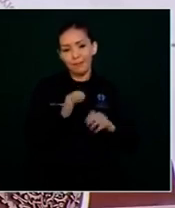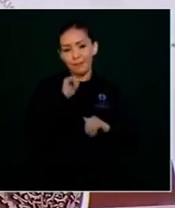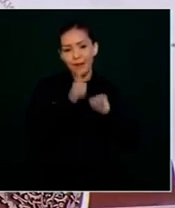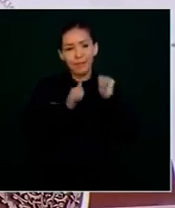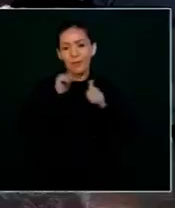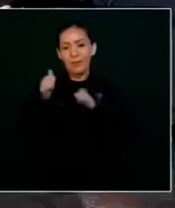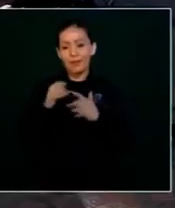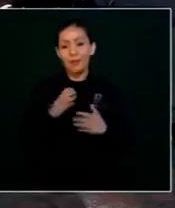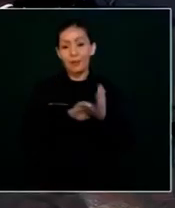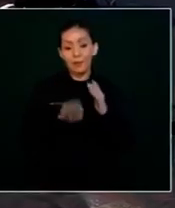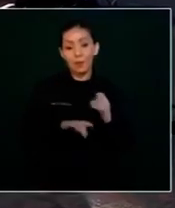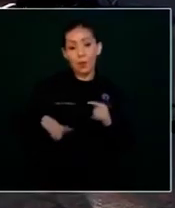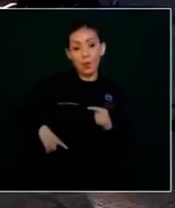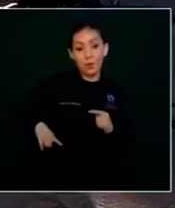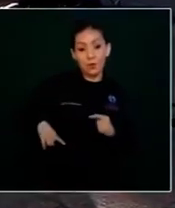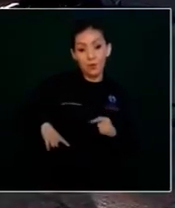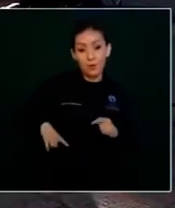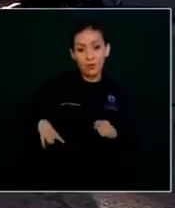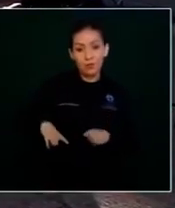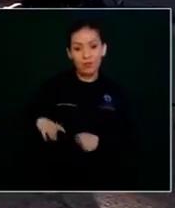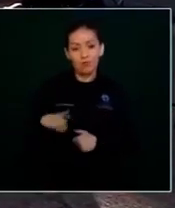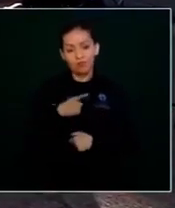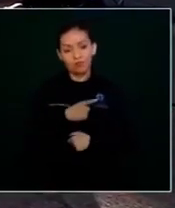Nosotros estamos limpiando el Poder Ejecutivo.